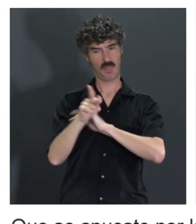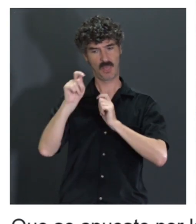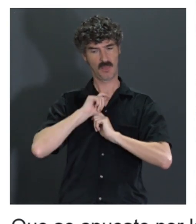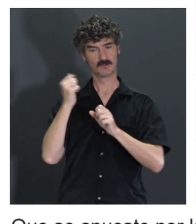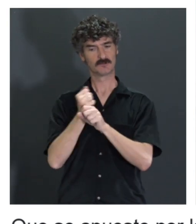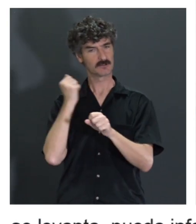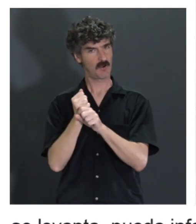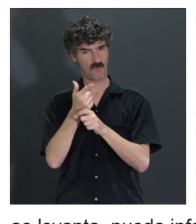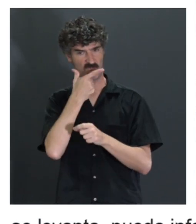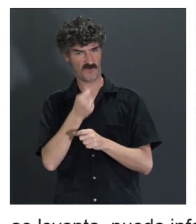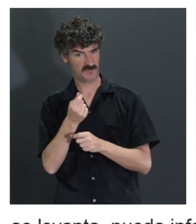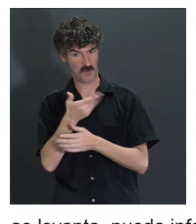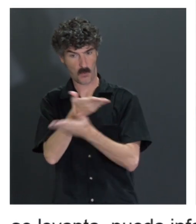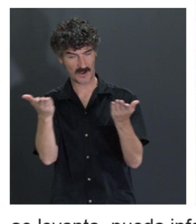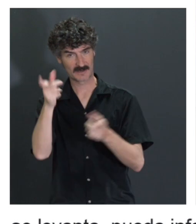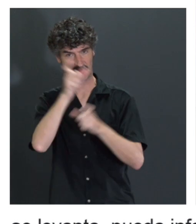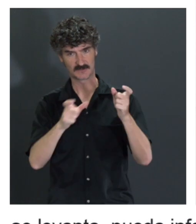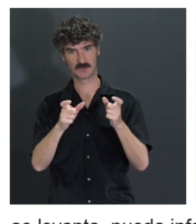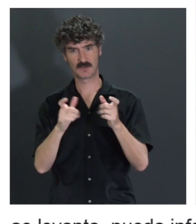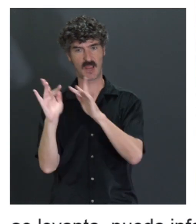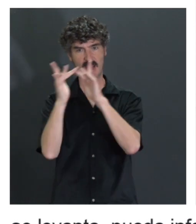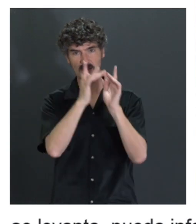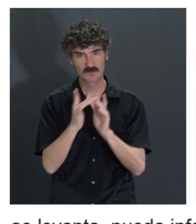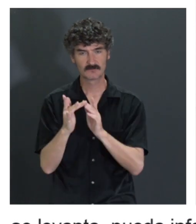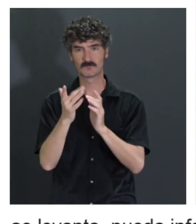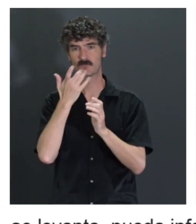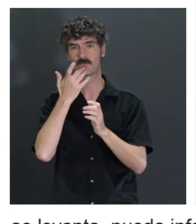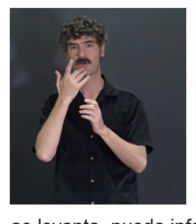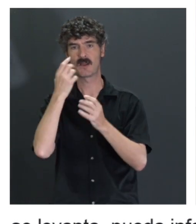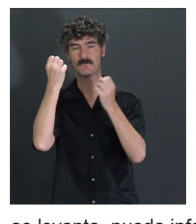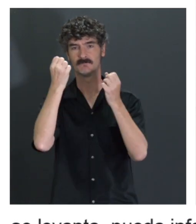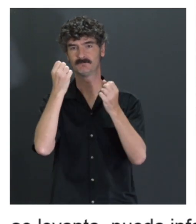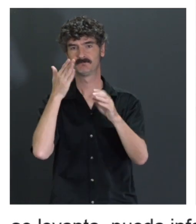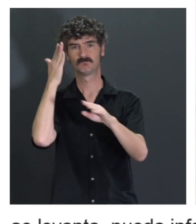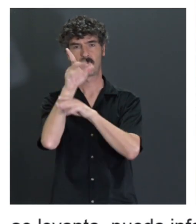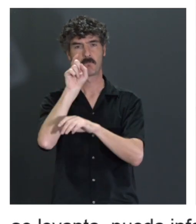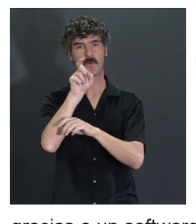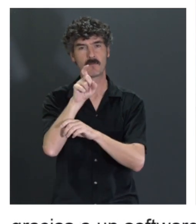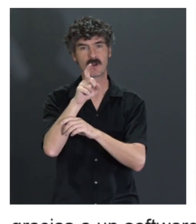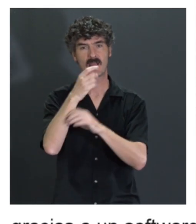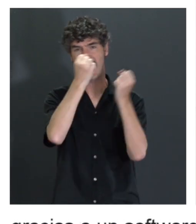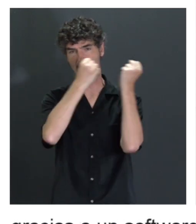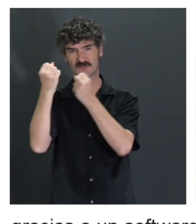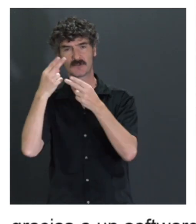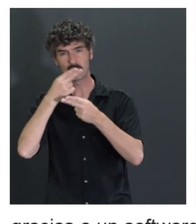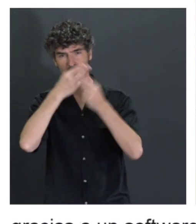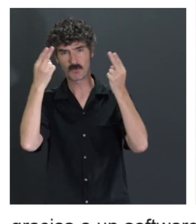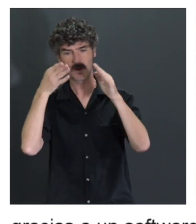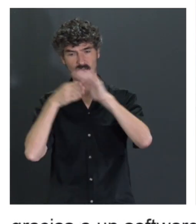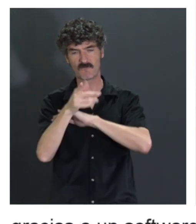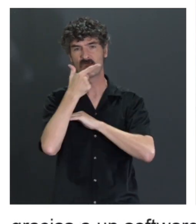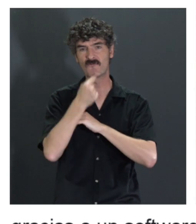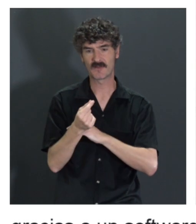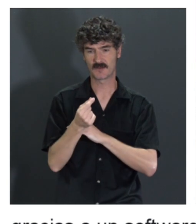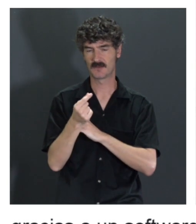su trabajo como cualquier persona pueda interactuar como decíamos antes con la administración pública y la gente tiene que realmente entender